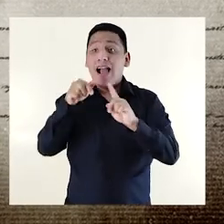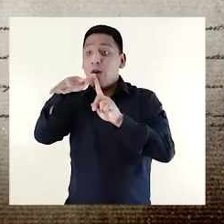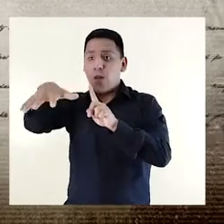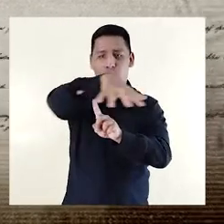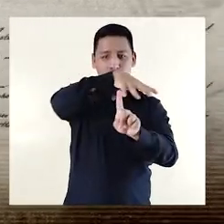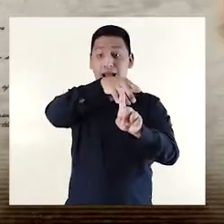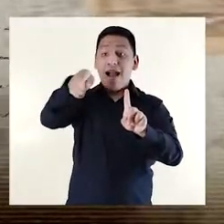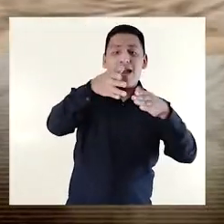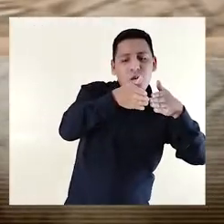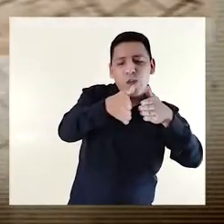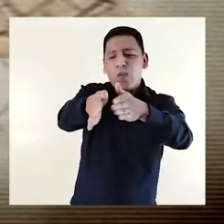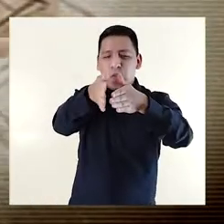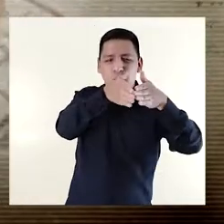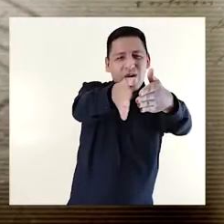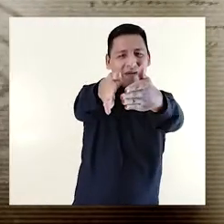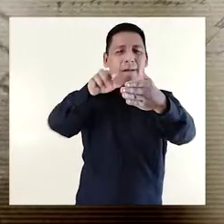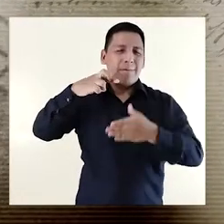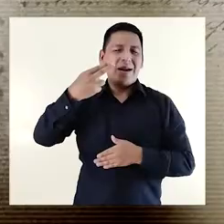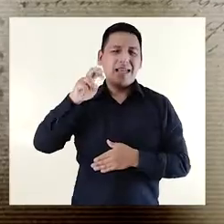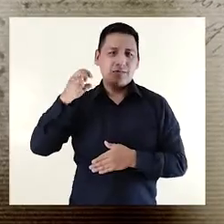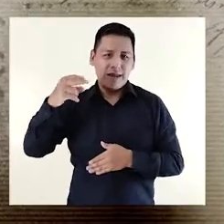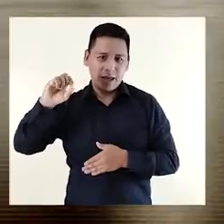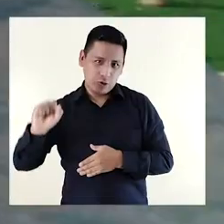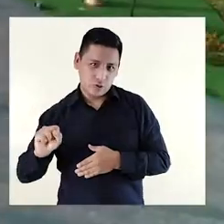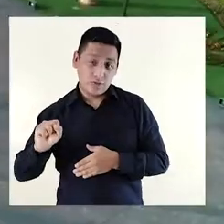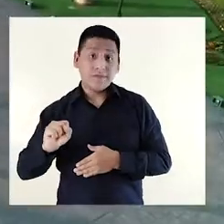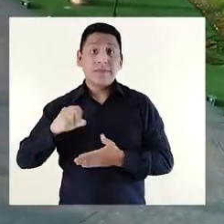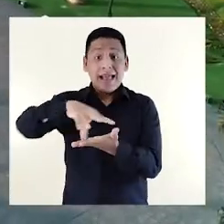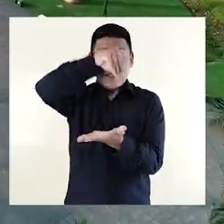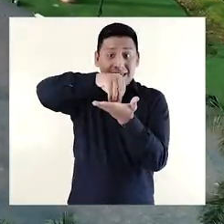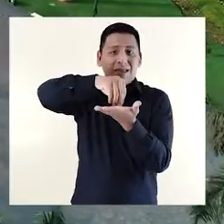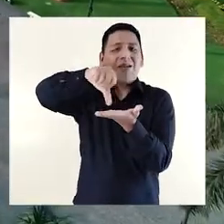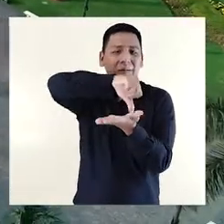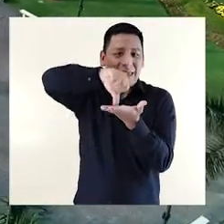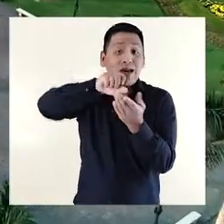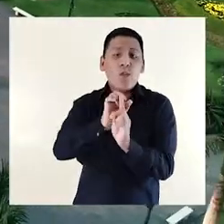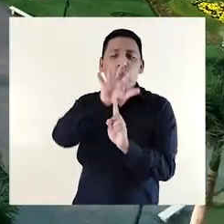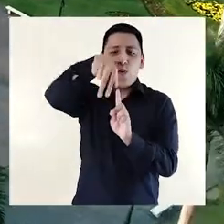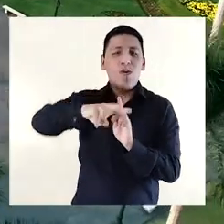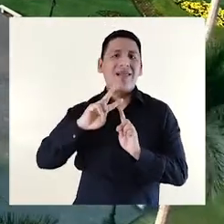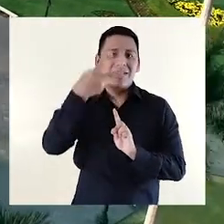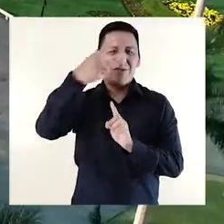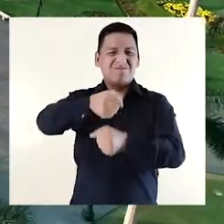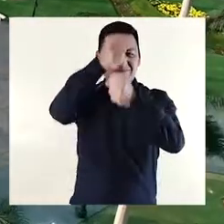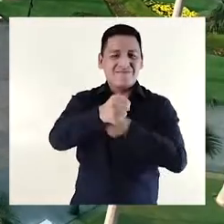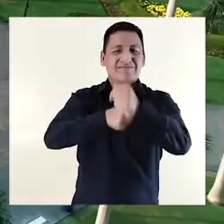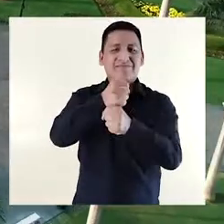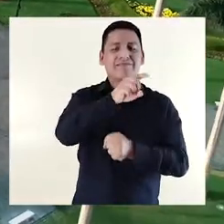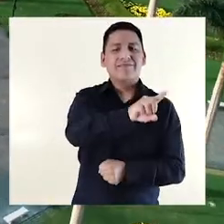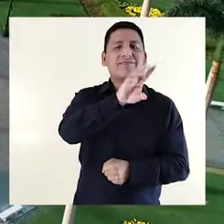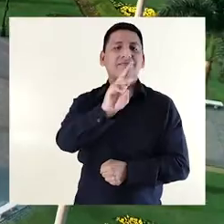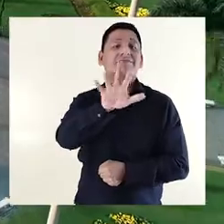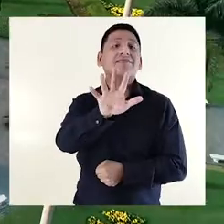había en los alrededores, salvo una encrocijada de caminos prehispánicos. En el centro de la plaza está la segunda pileta instalada en el lugar